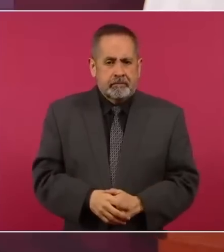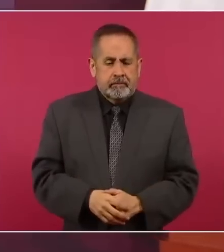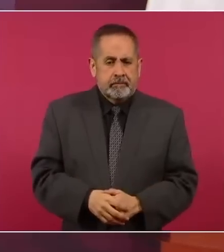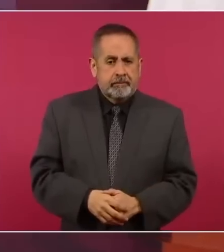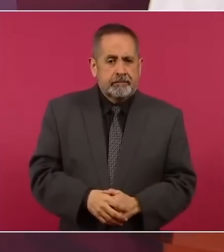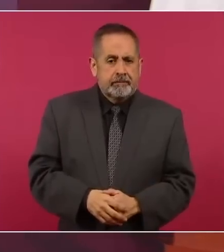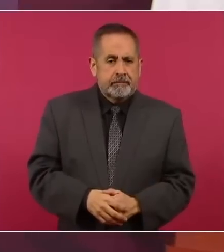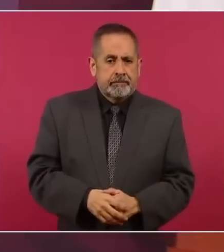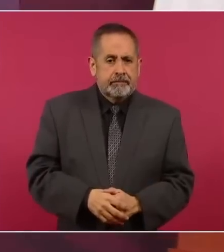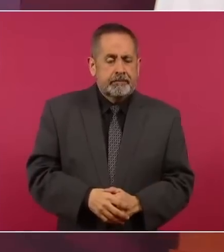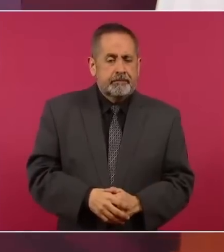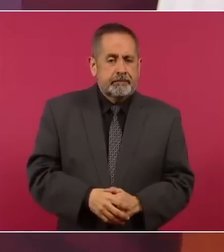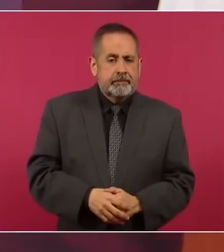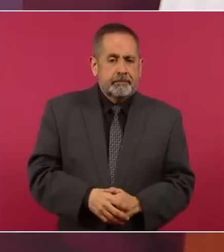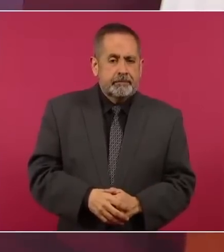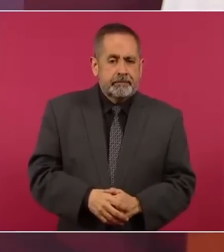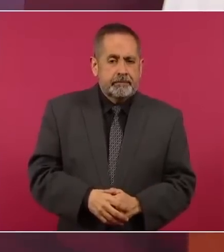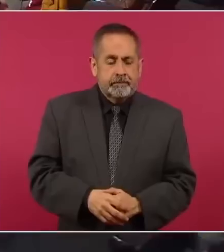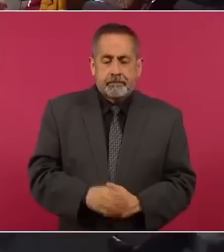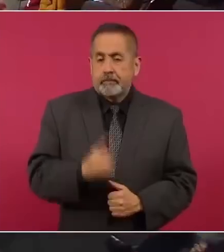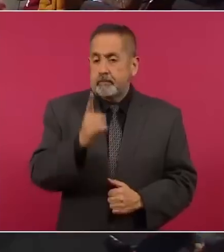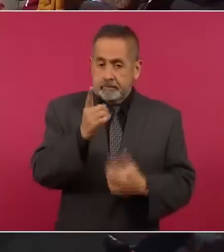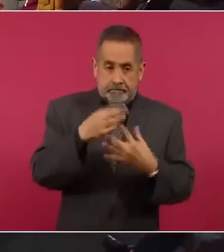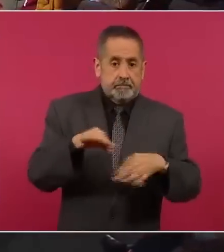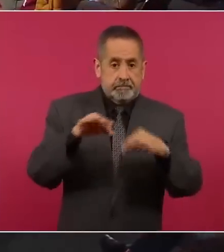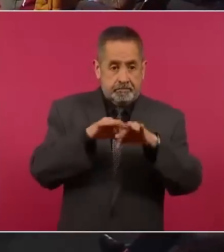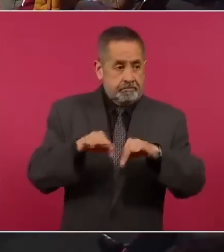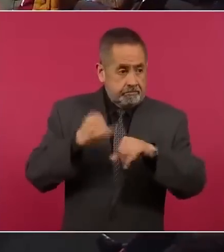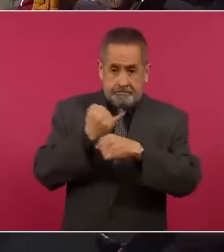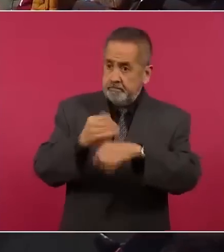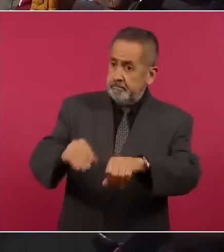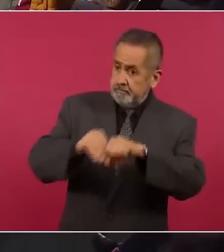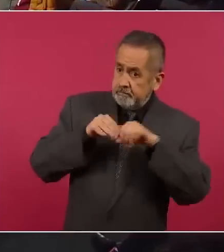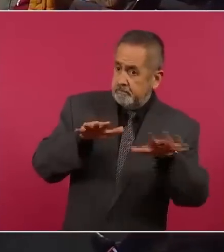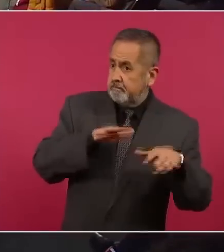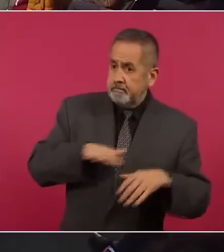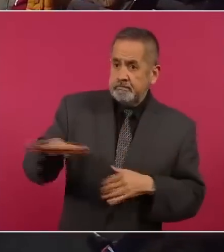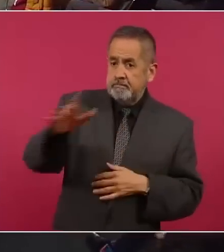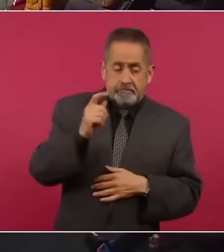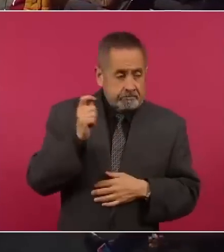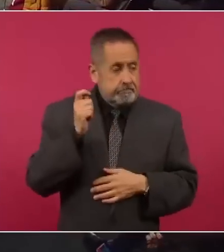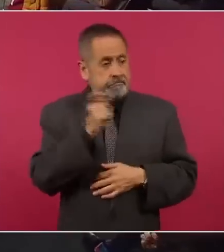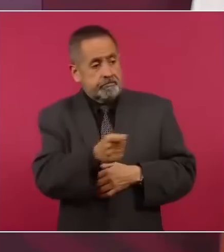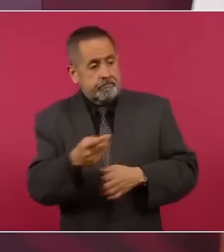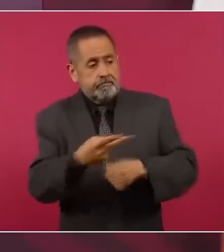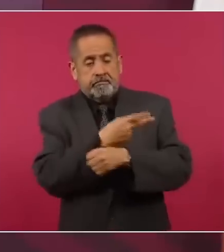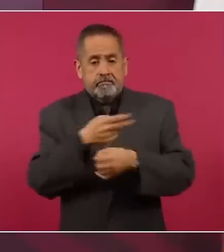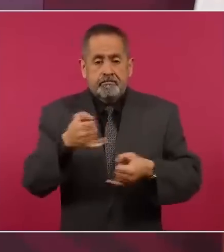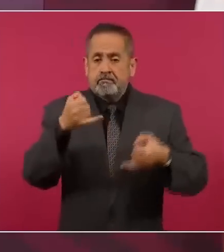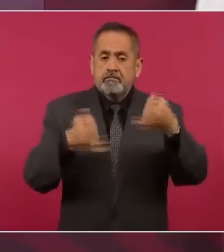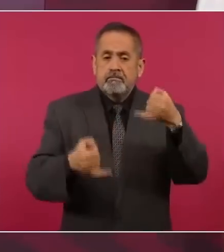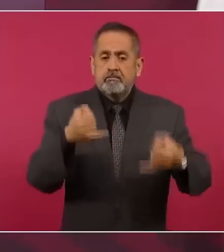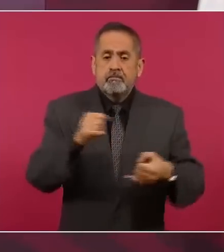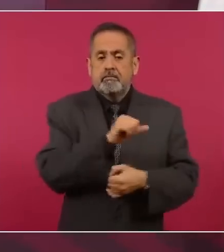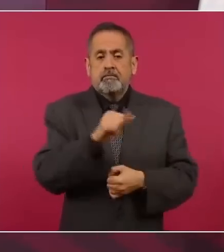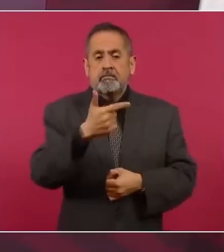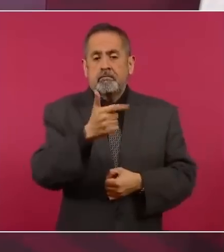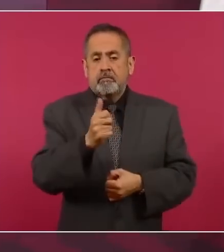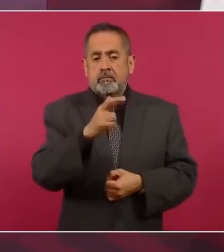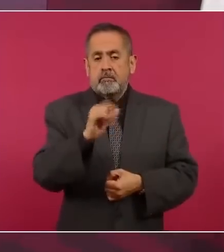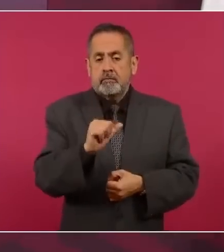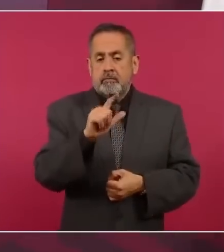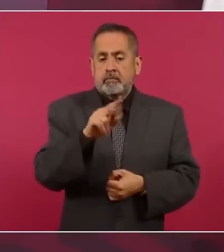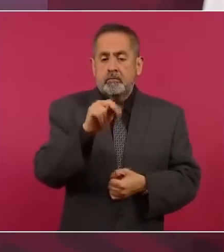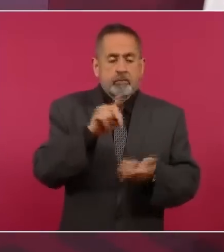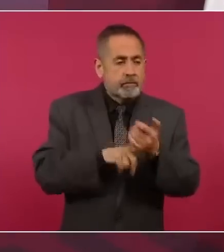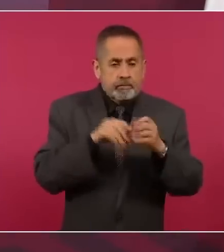importante que lo sepa todo el pueblo para que no